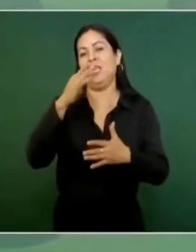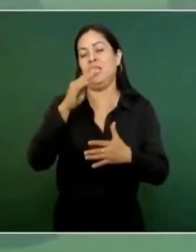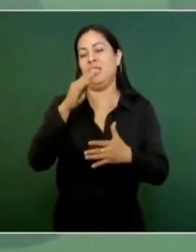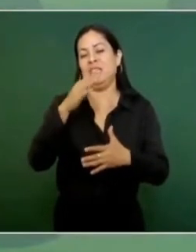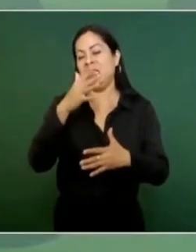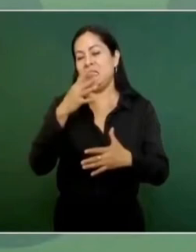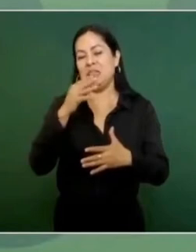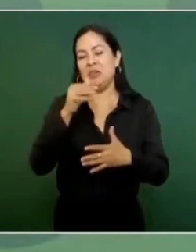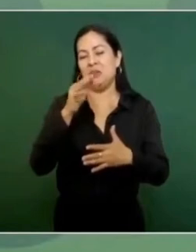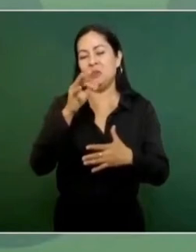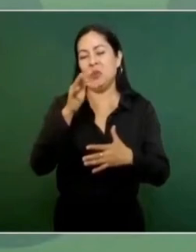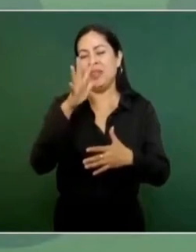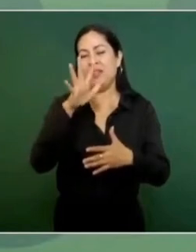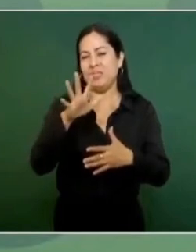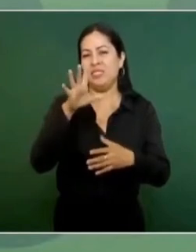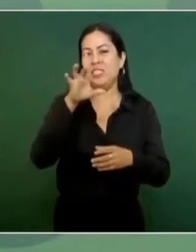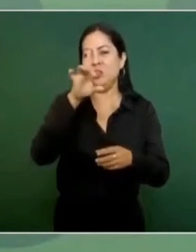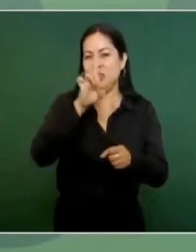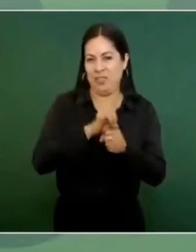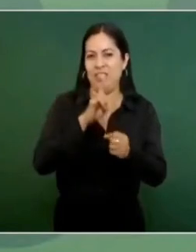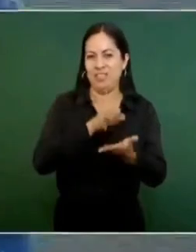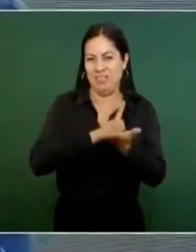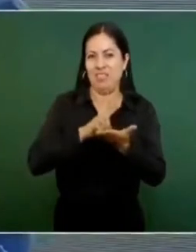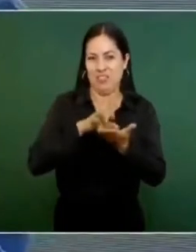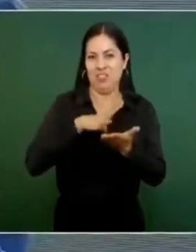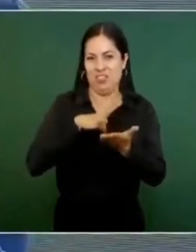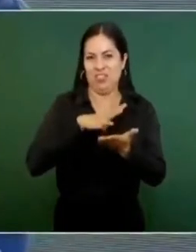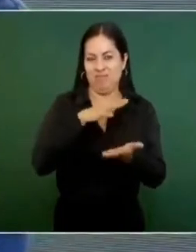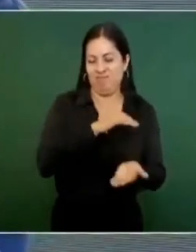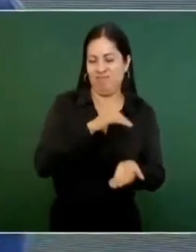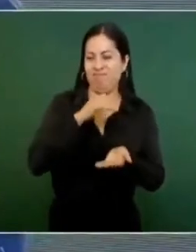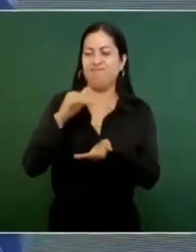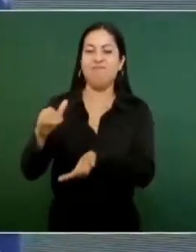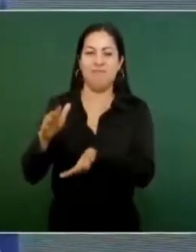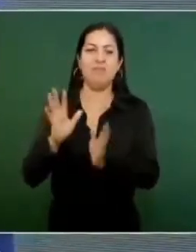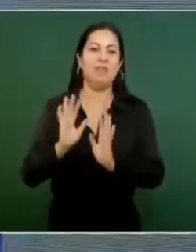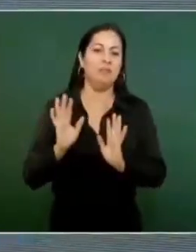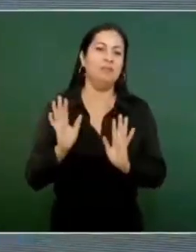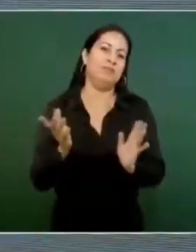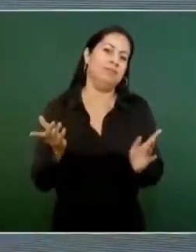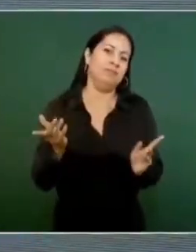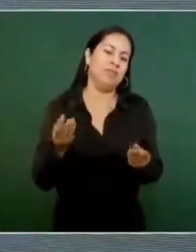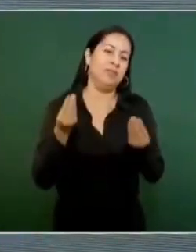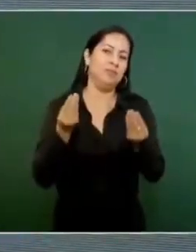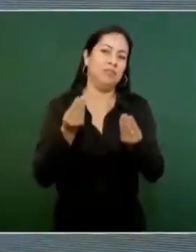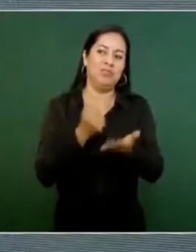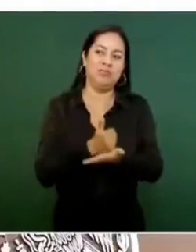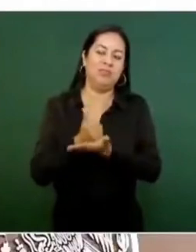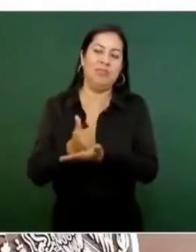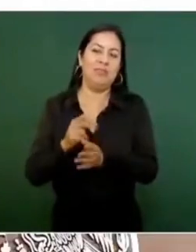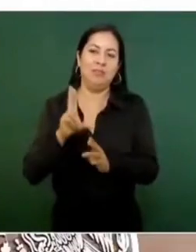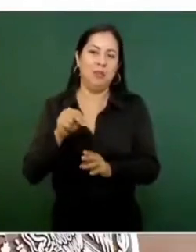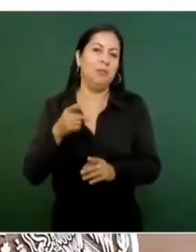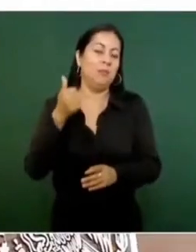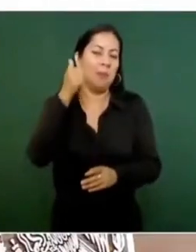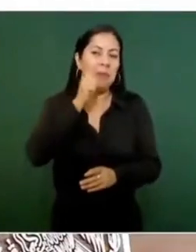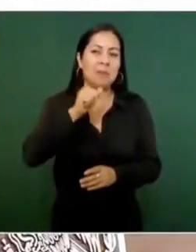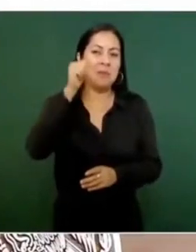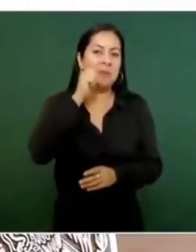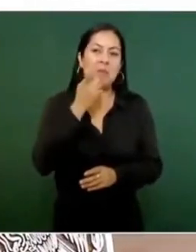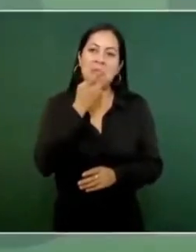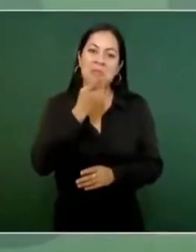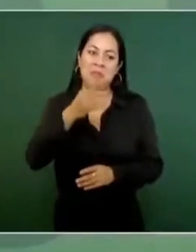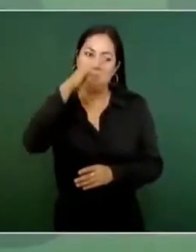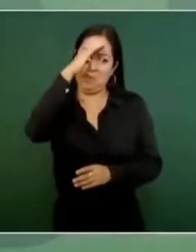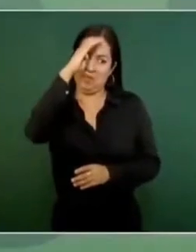Esto a los de Hacienda que me están escuchando no les está gustando mucho, pero yo siempre digo lo que pienso.